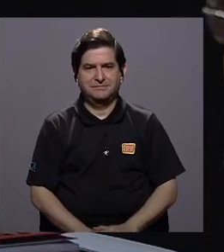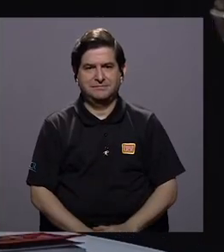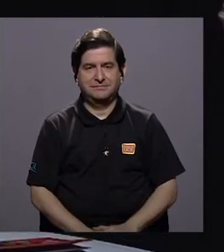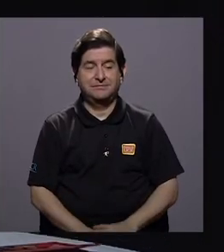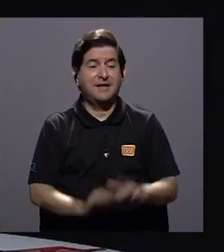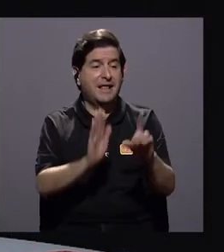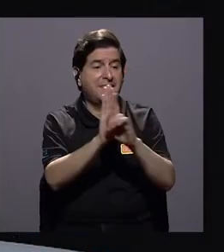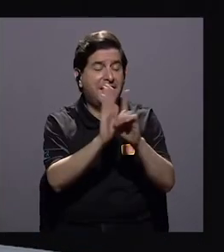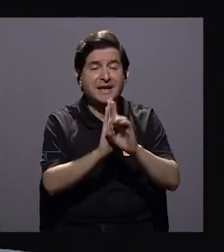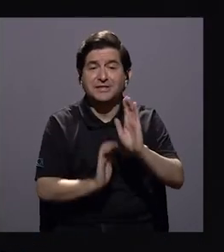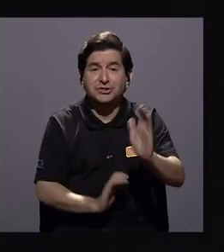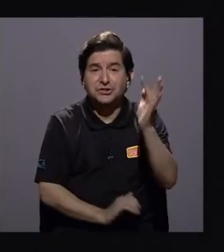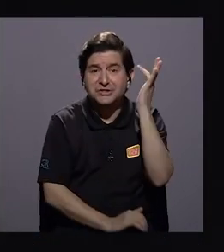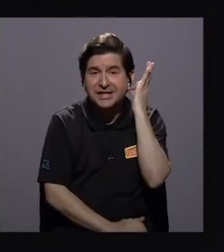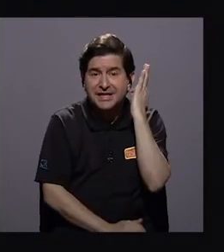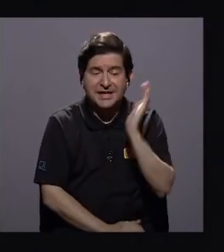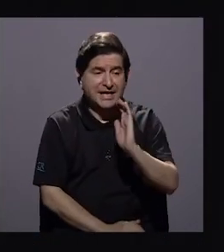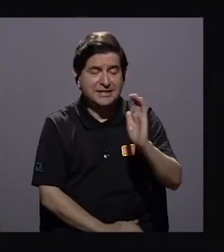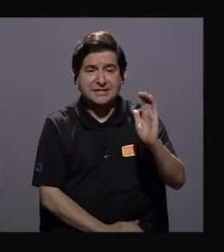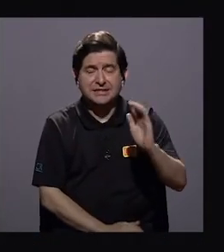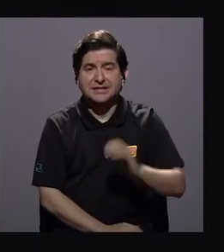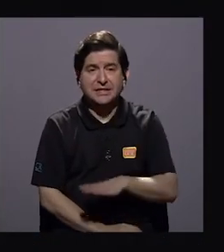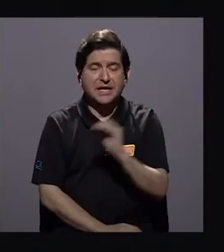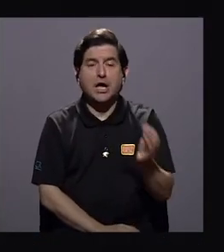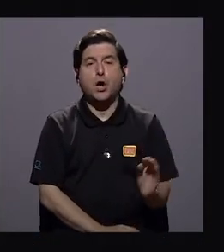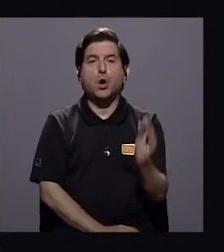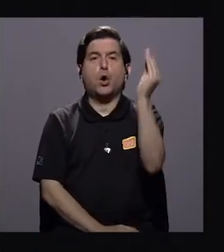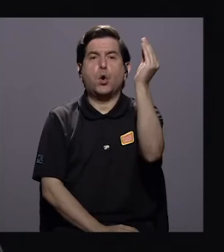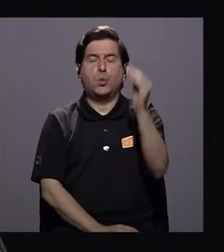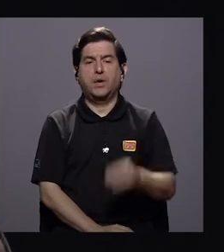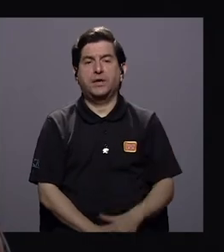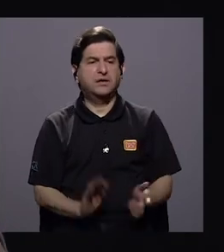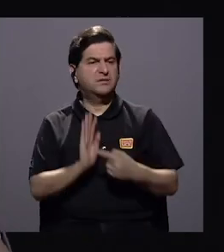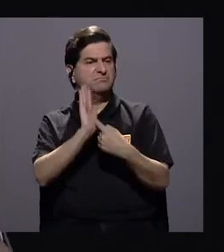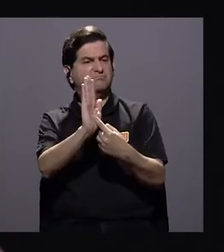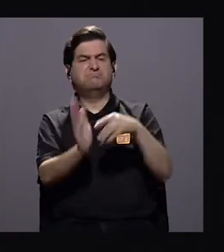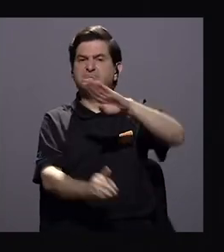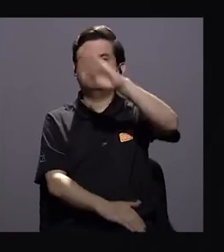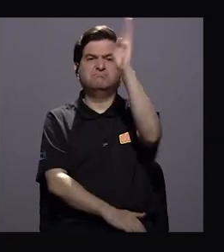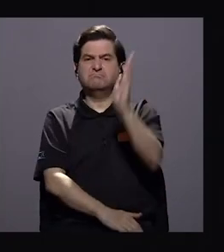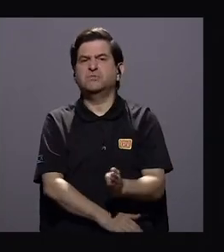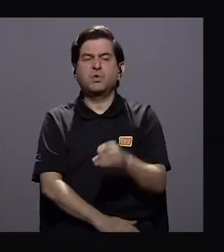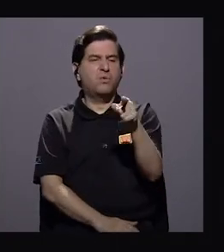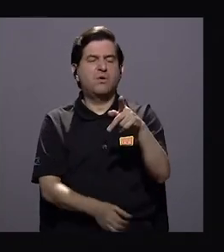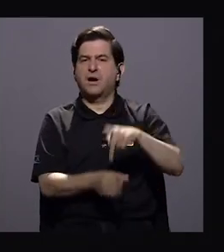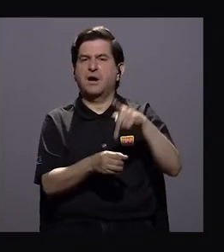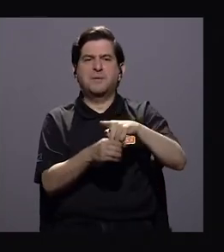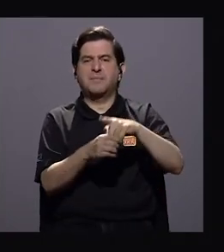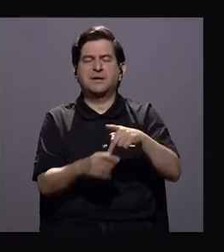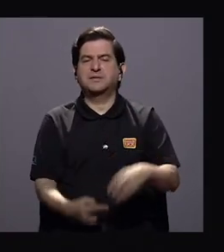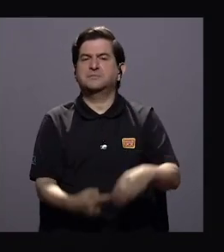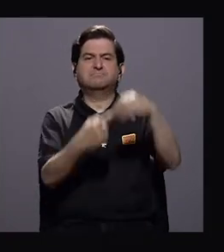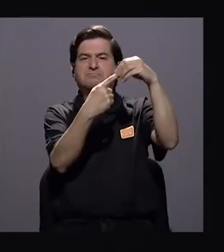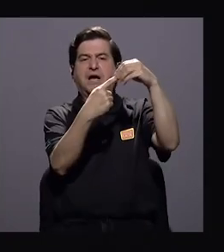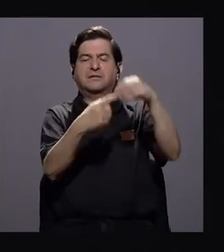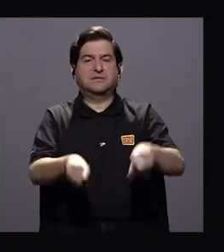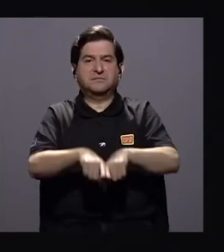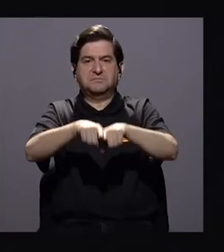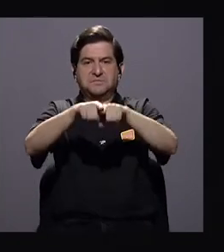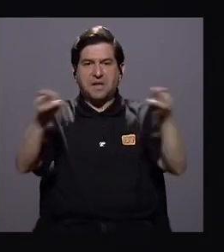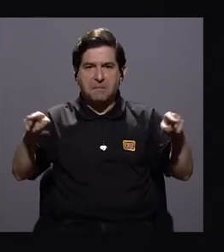Los derechos de las niñas, de los niños y los adolescentes muestran que nunca son actores protagonistas,